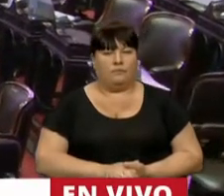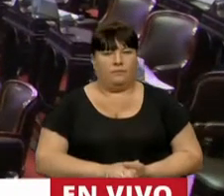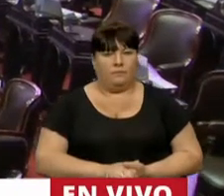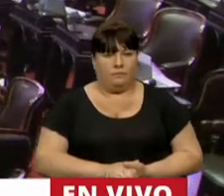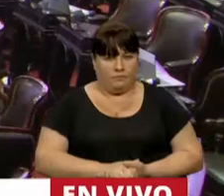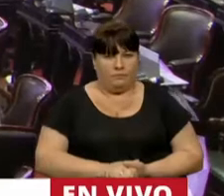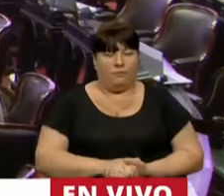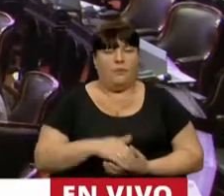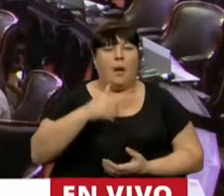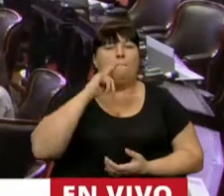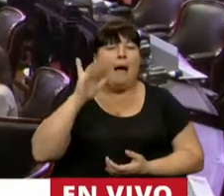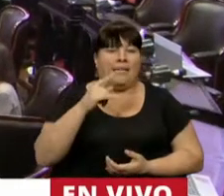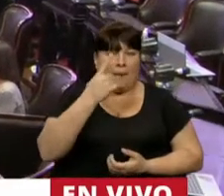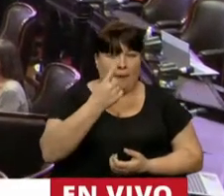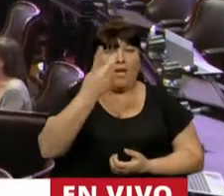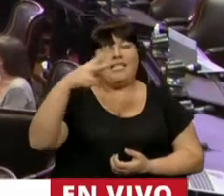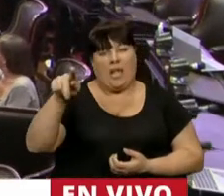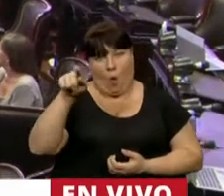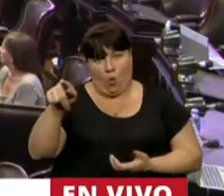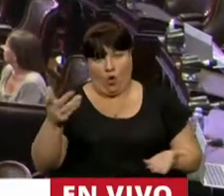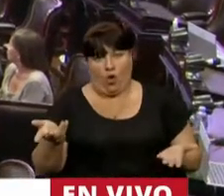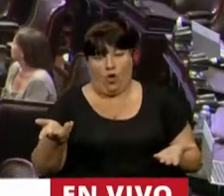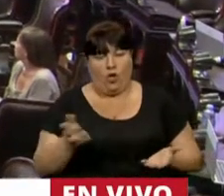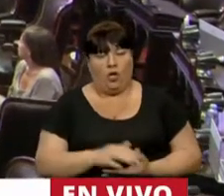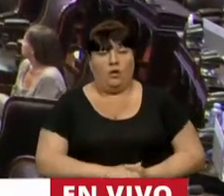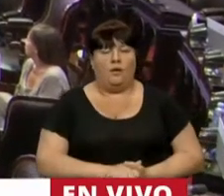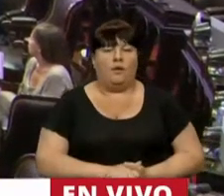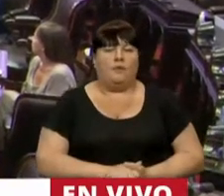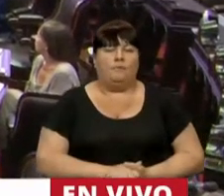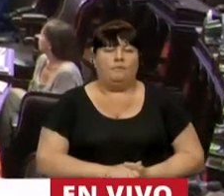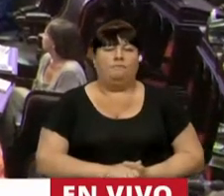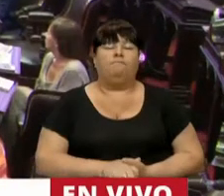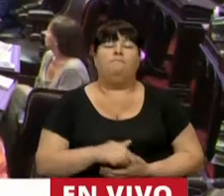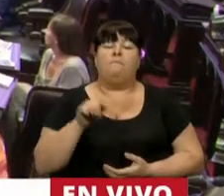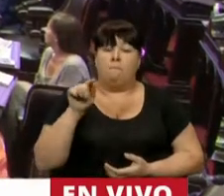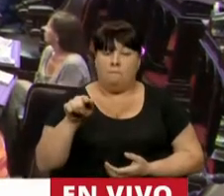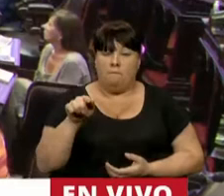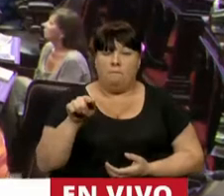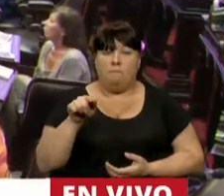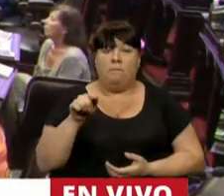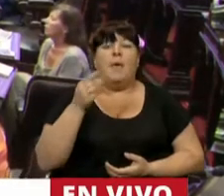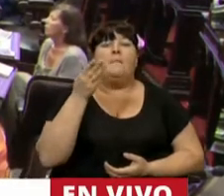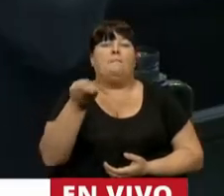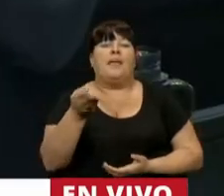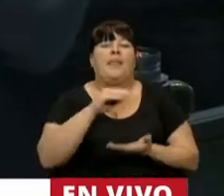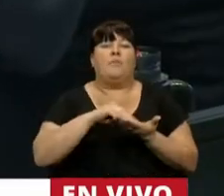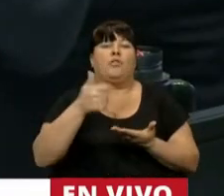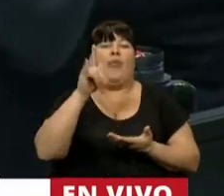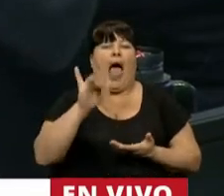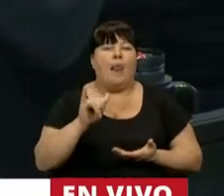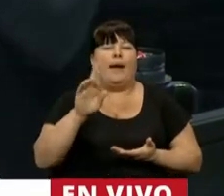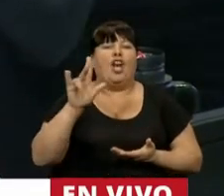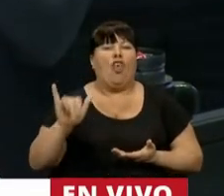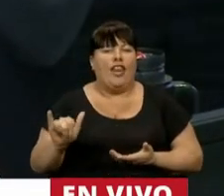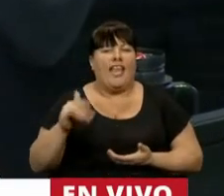Está Dolores Martínez antes que usted y después está usted. Y ahí, digamos, pedido de la diputada Álvarez Rodríguez, del